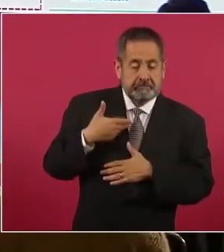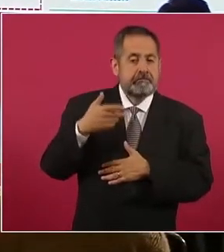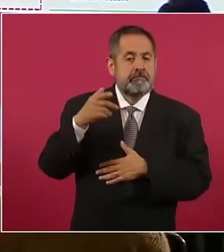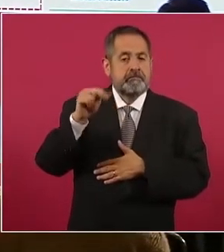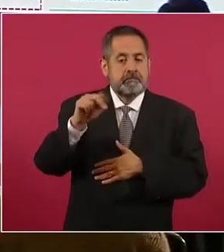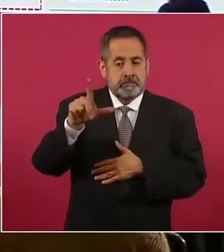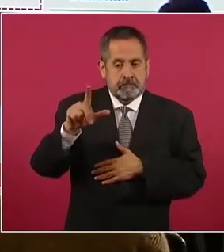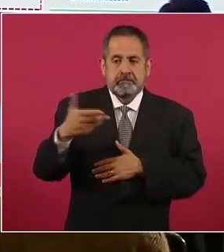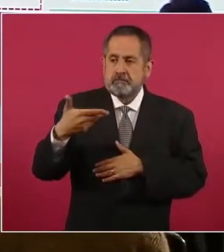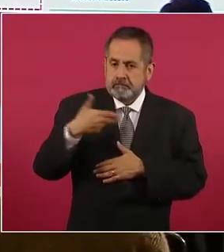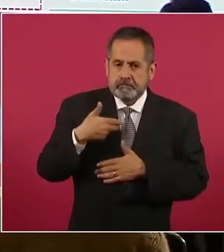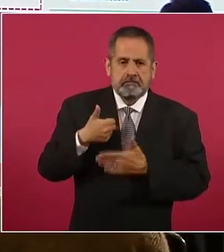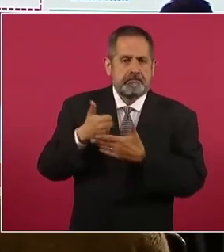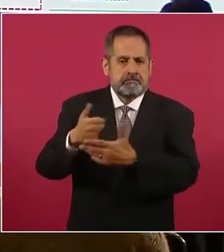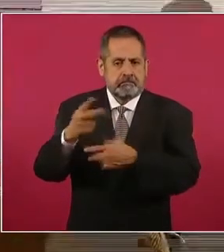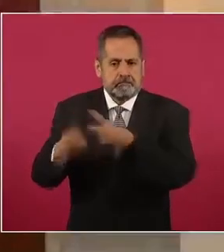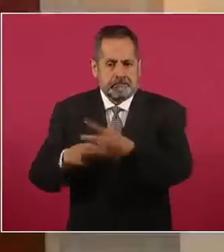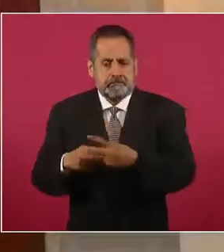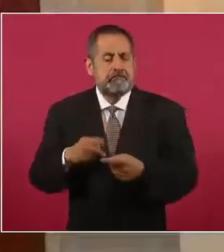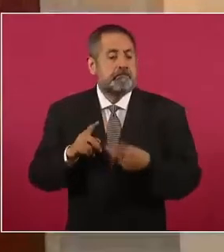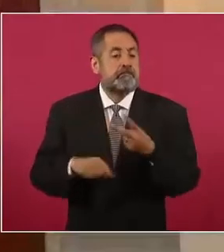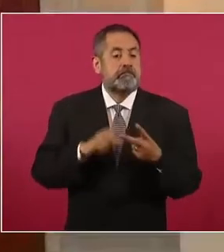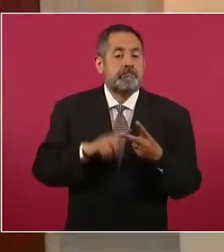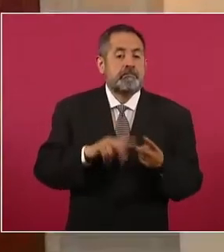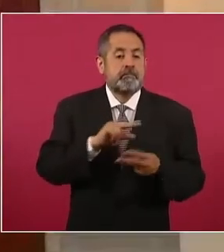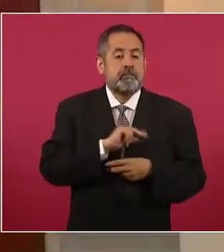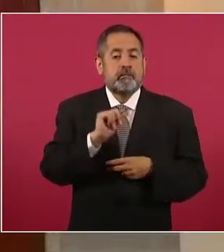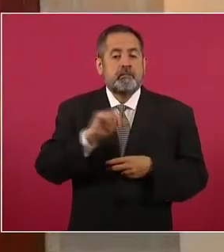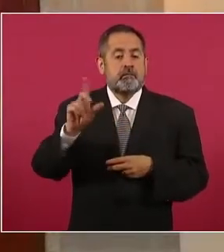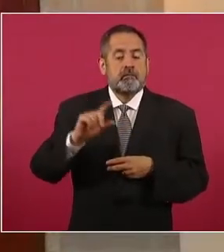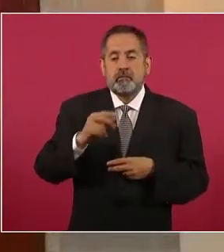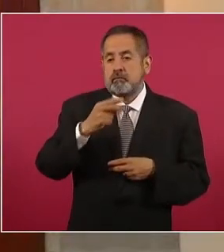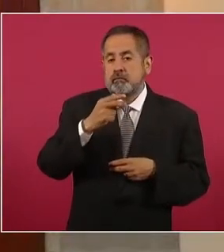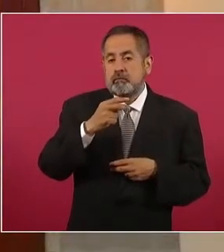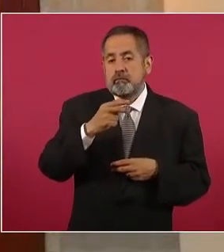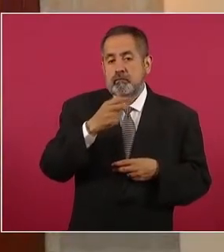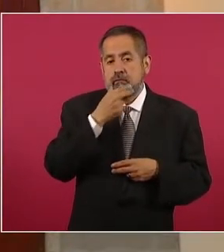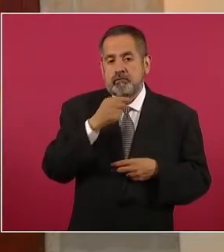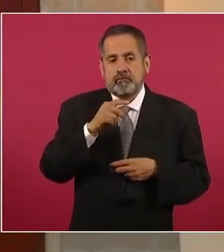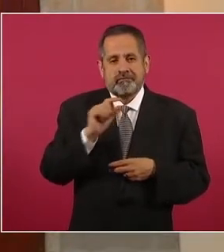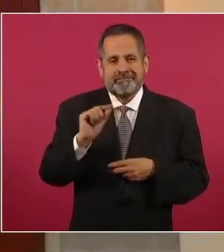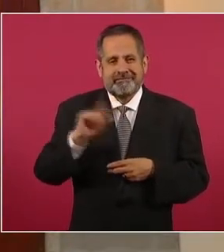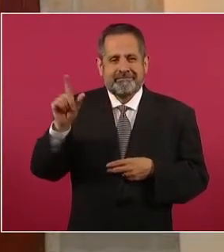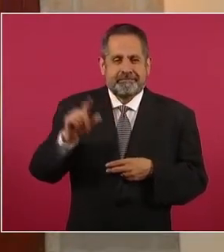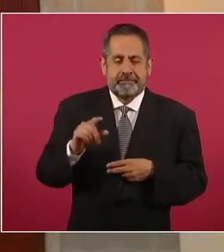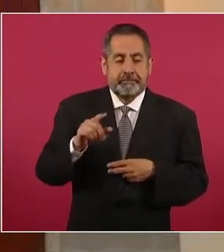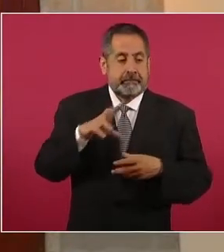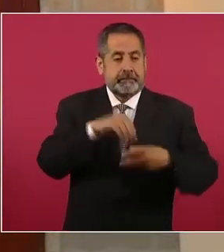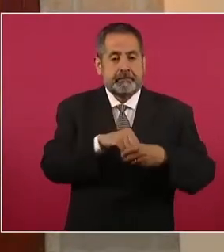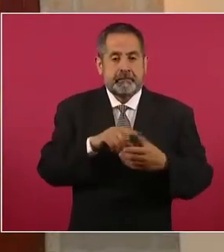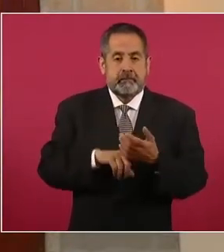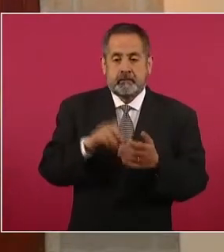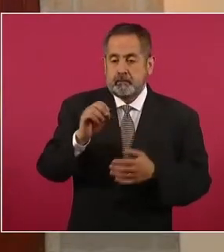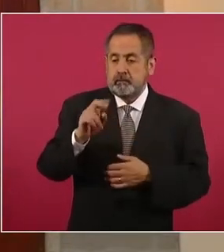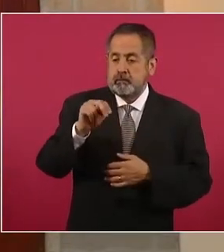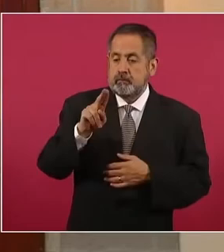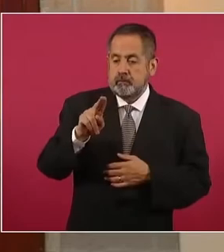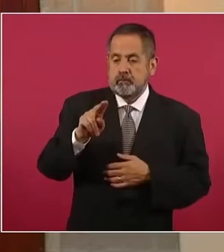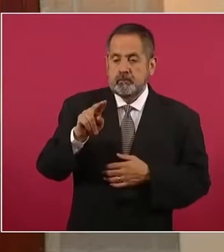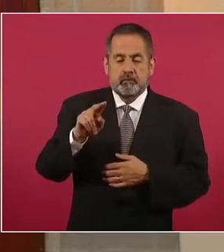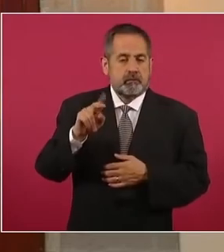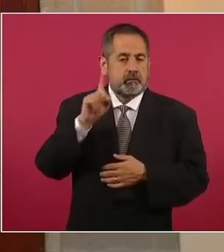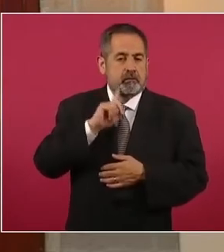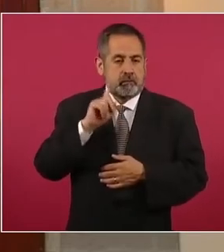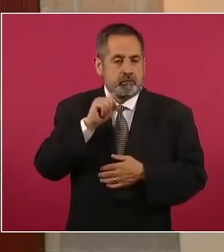intervenir. Hay un especialista de ONU Mujeres, perito sobre todo él por sus capacidades